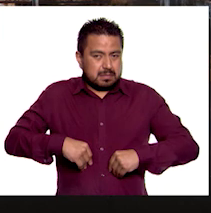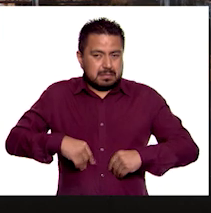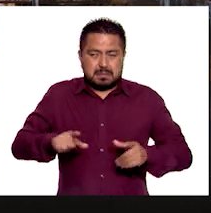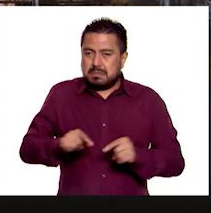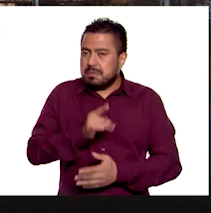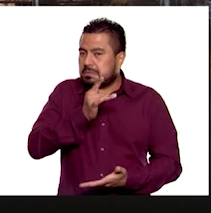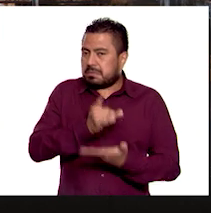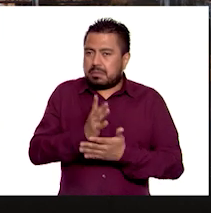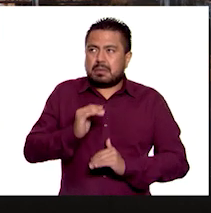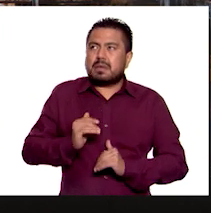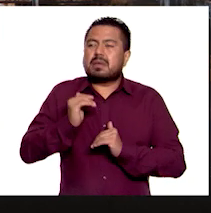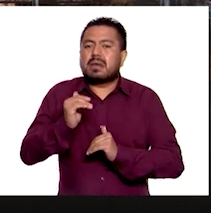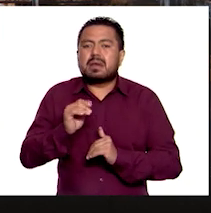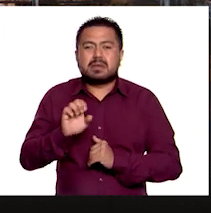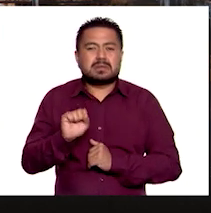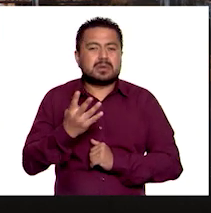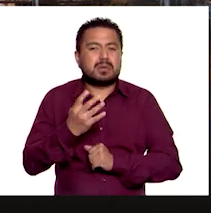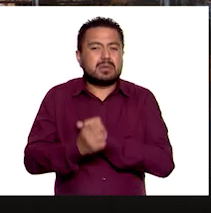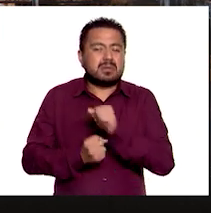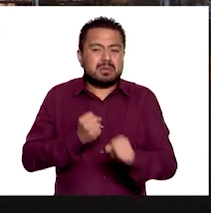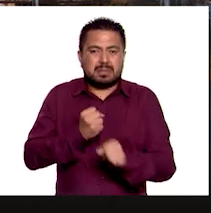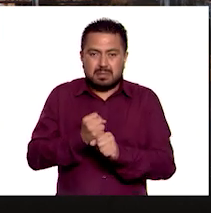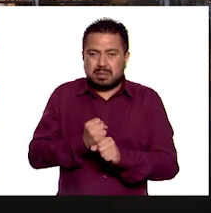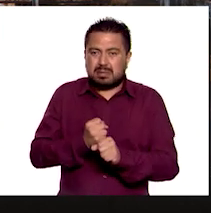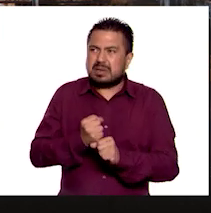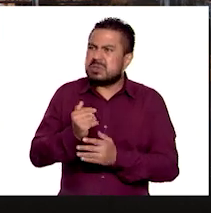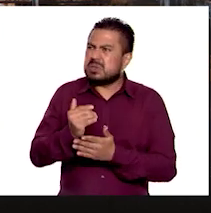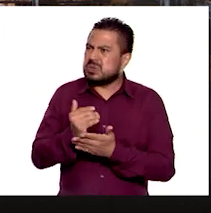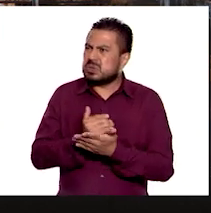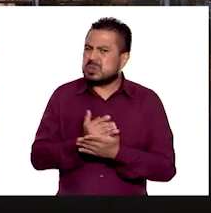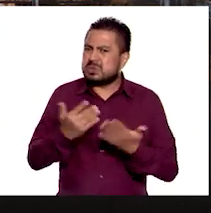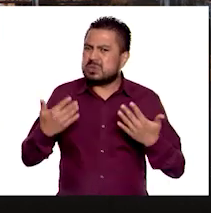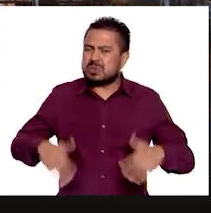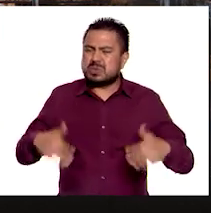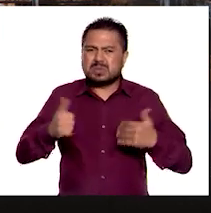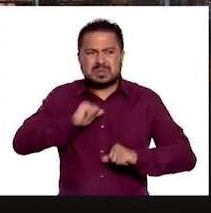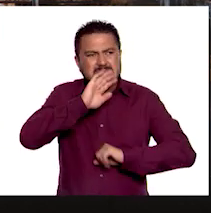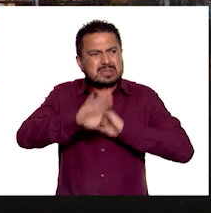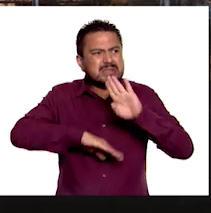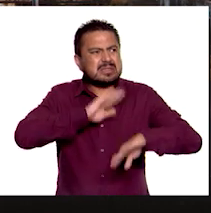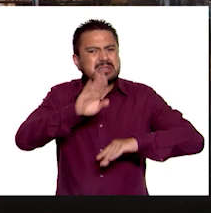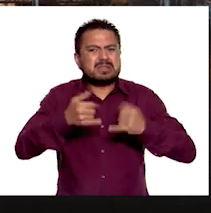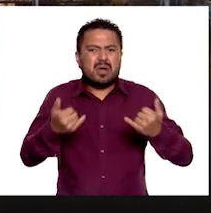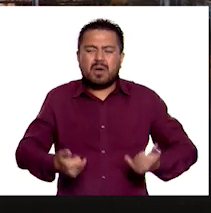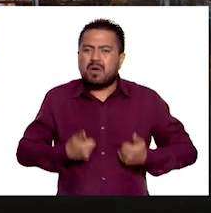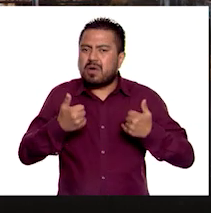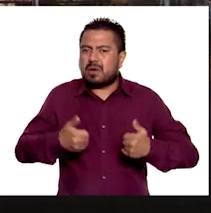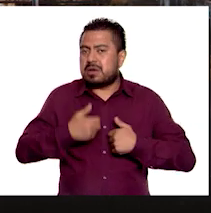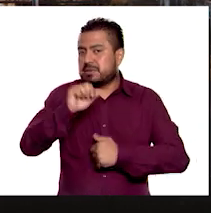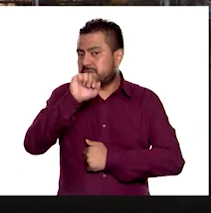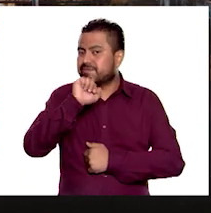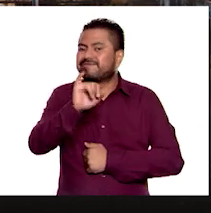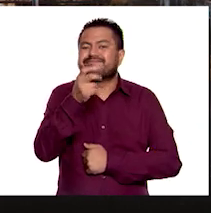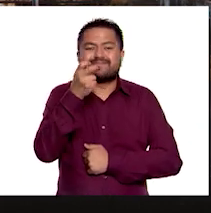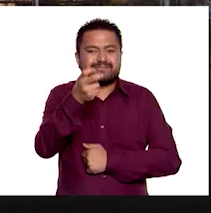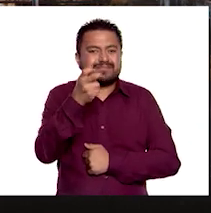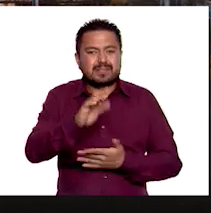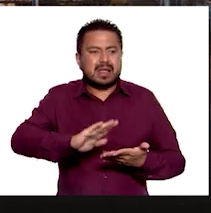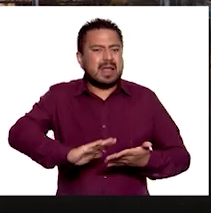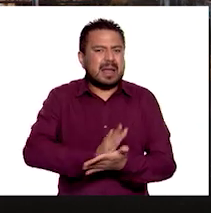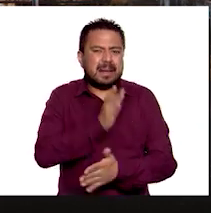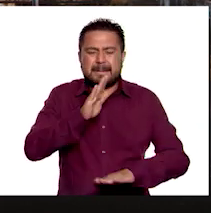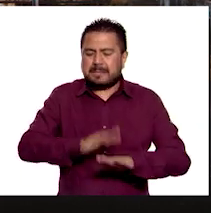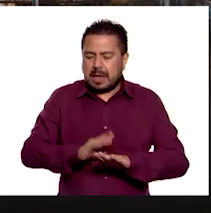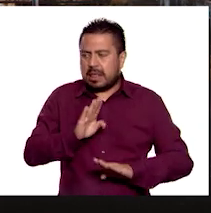tan solo, ¿de qué crees? 64 años. Es muy poco. Fallecen muy jóvenes. Sí, así es. Además de que hay